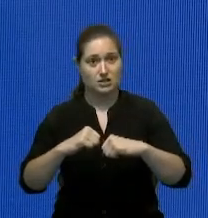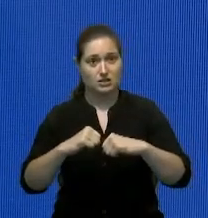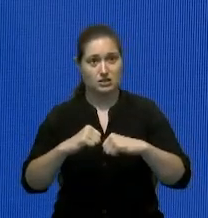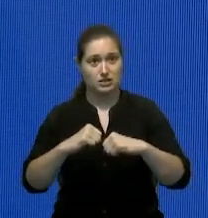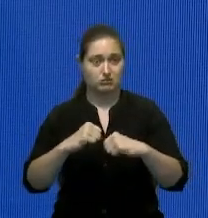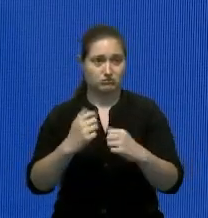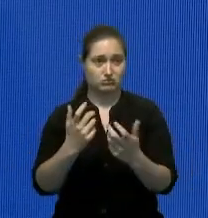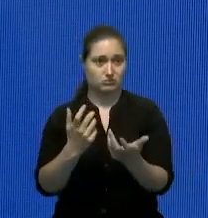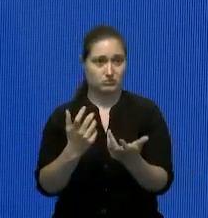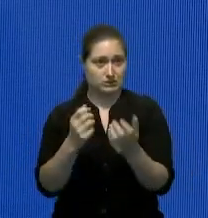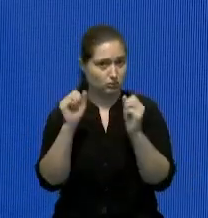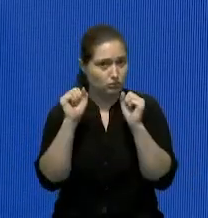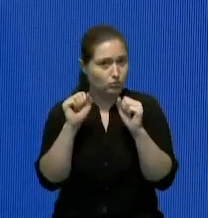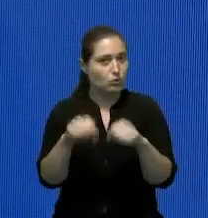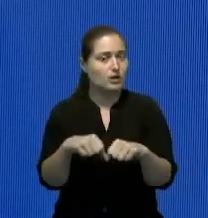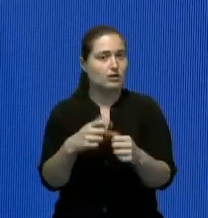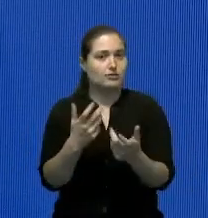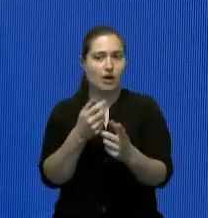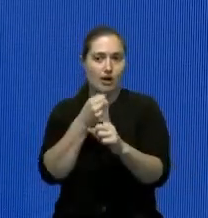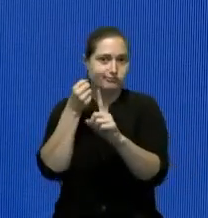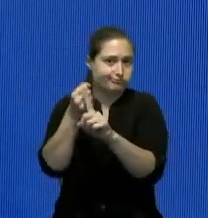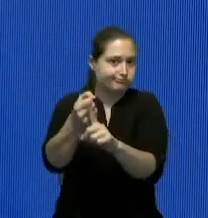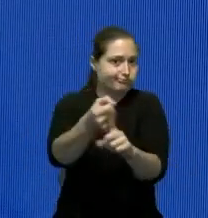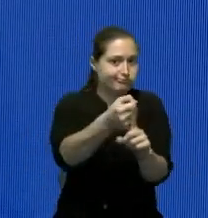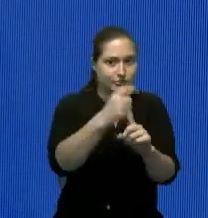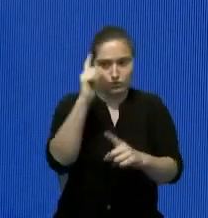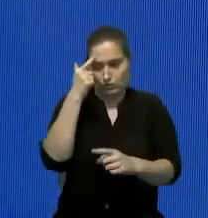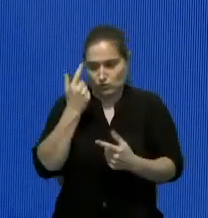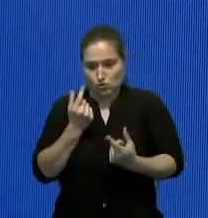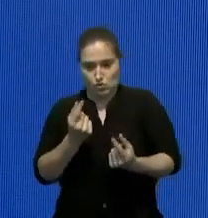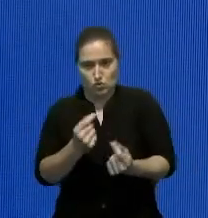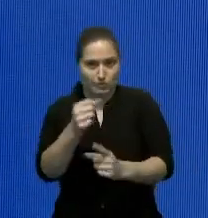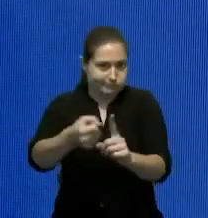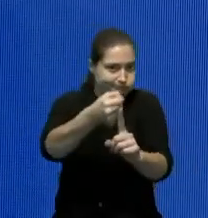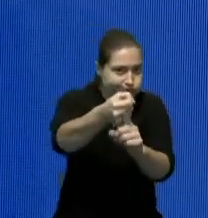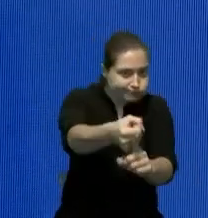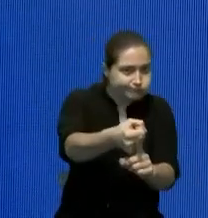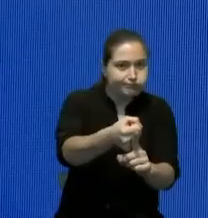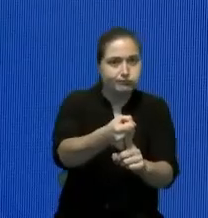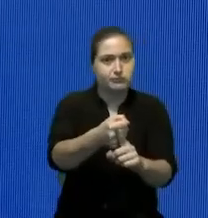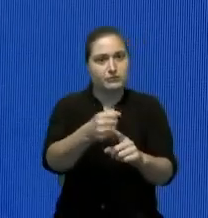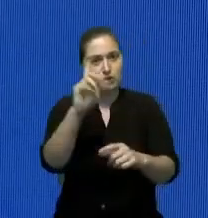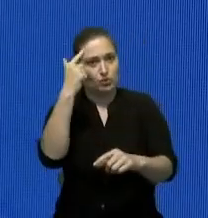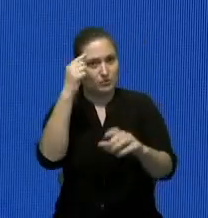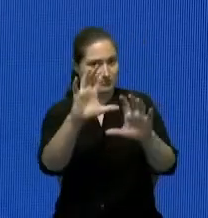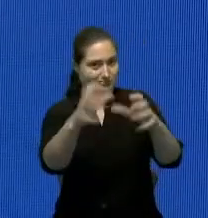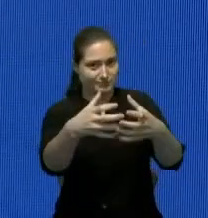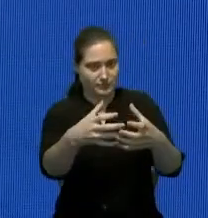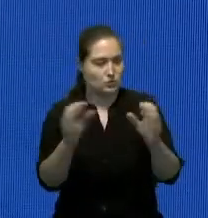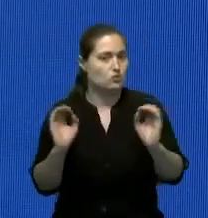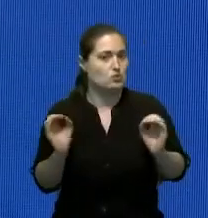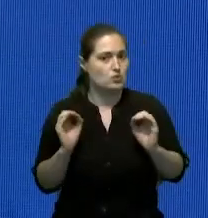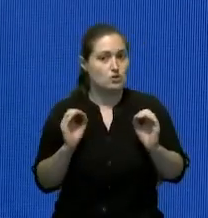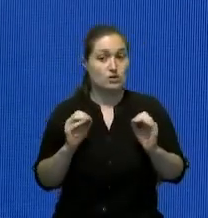afectar ni el desenvolvimiento del gobierno ni del partido esas esas campañas son campañas